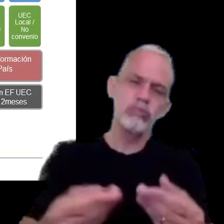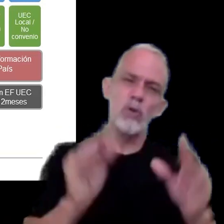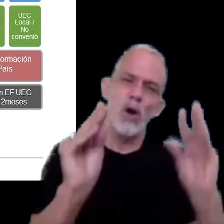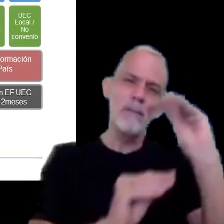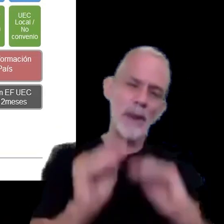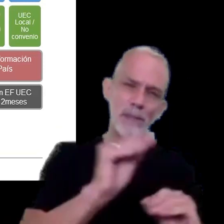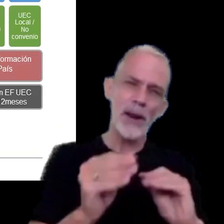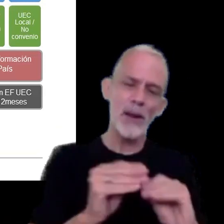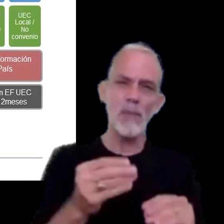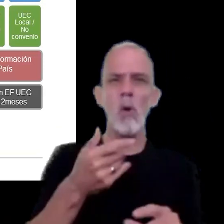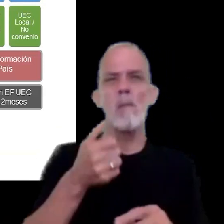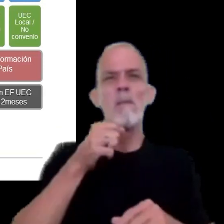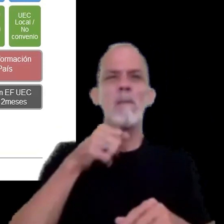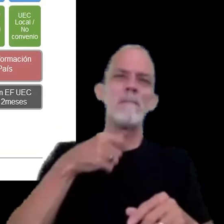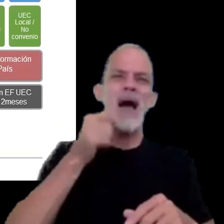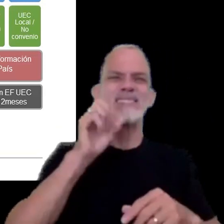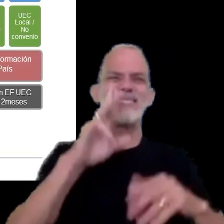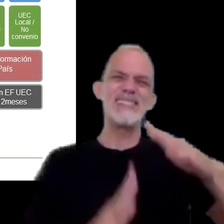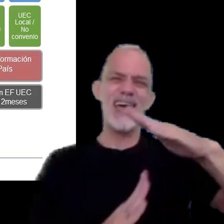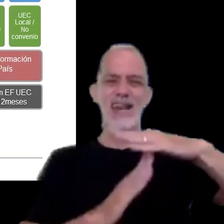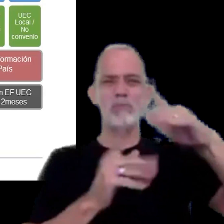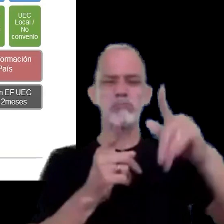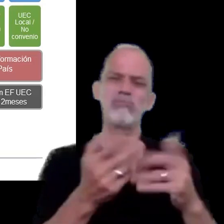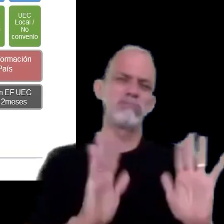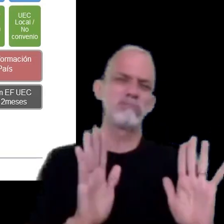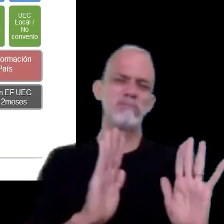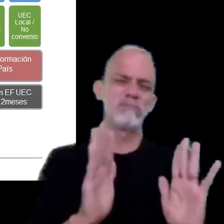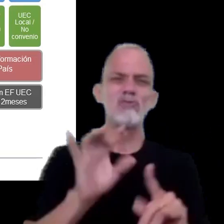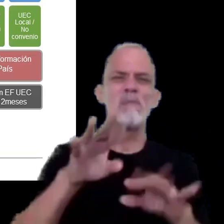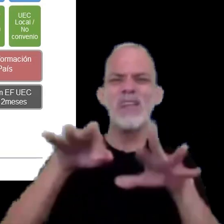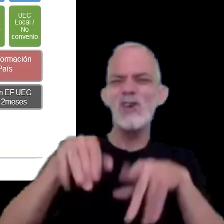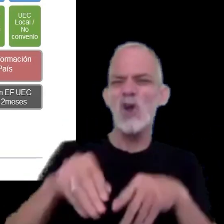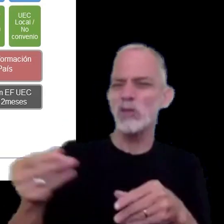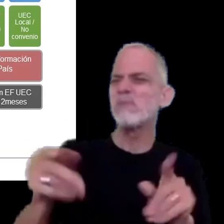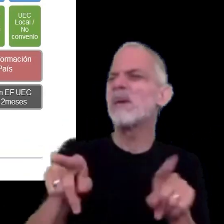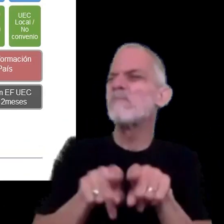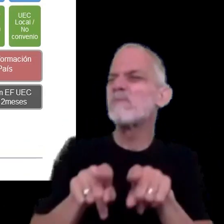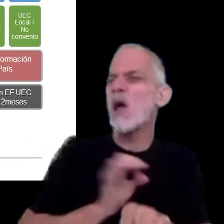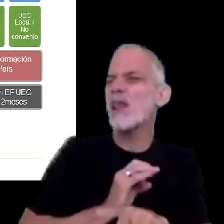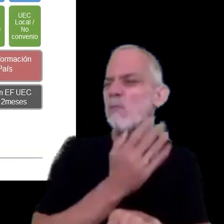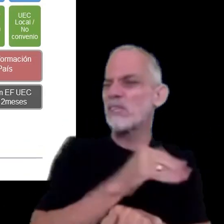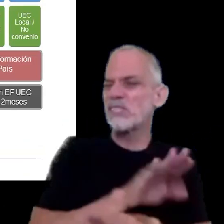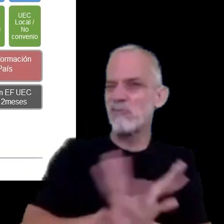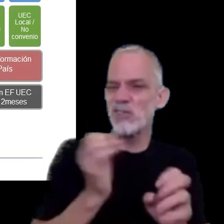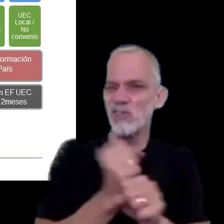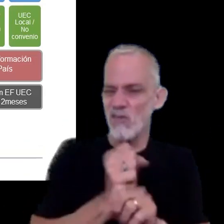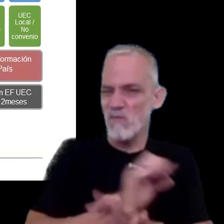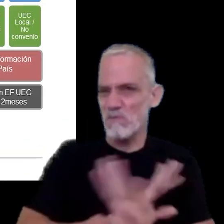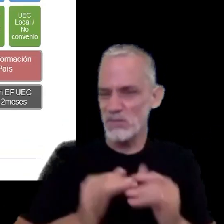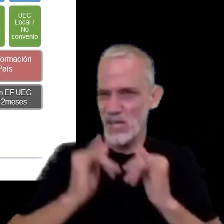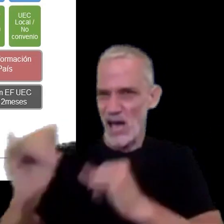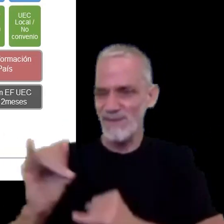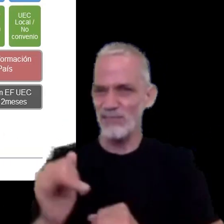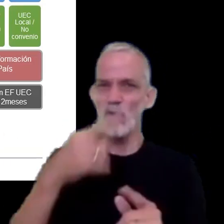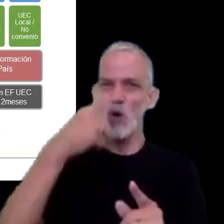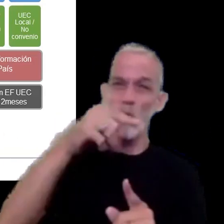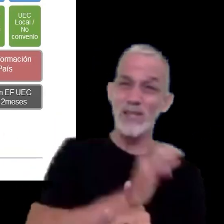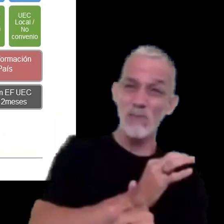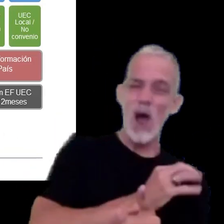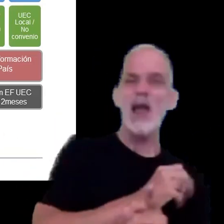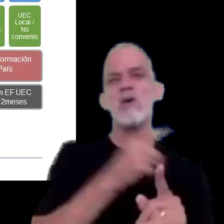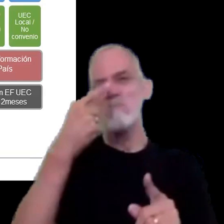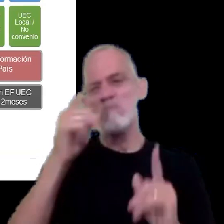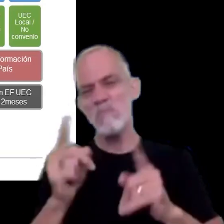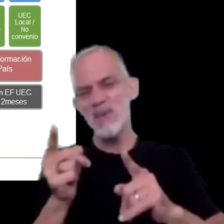un master file año a año sino poder presentar una nota de ratificación respecto al último informe